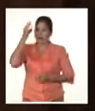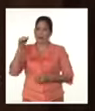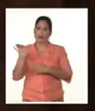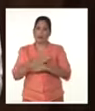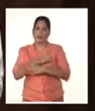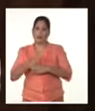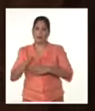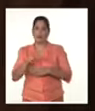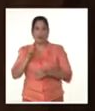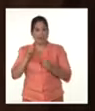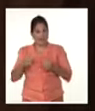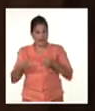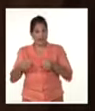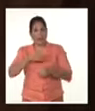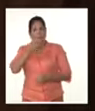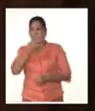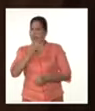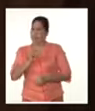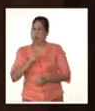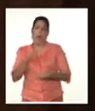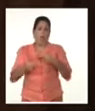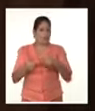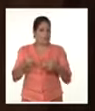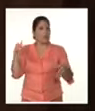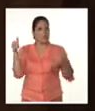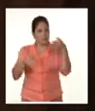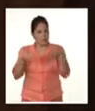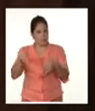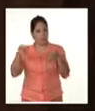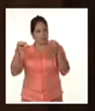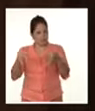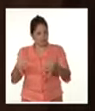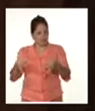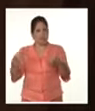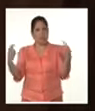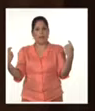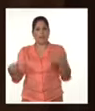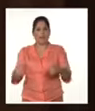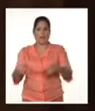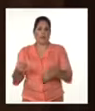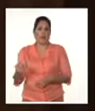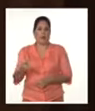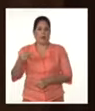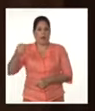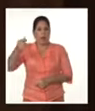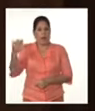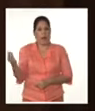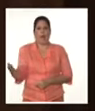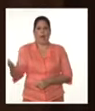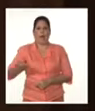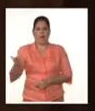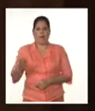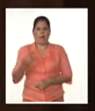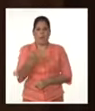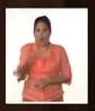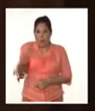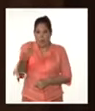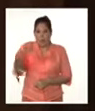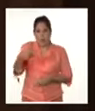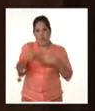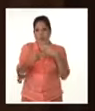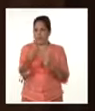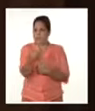Hay que pasar del discurso a la acción con participación, integralidad y agilidad. Haciendo cada uno lo que le